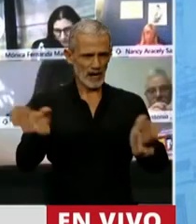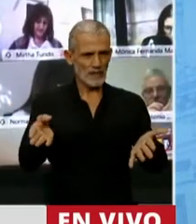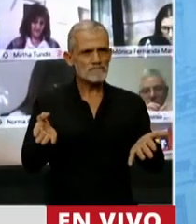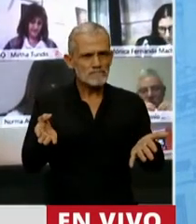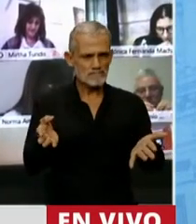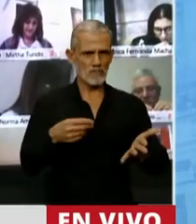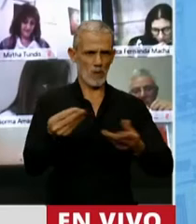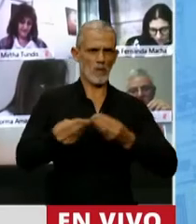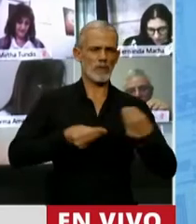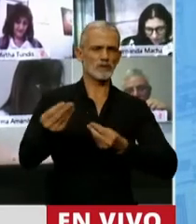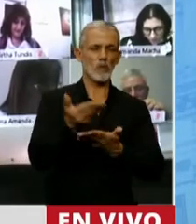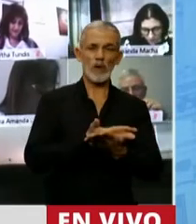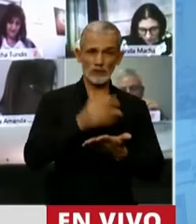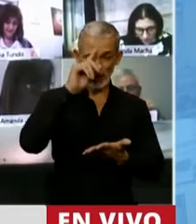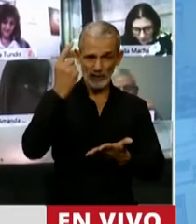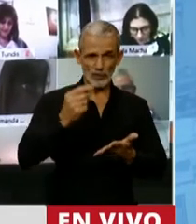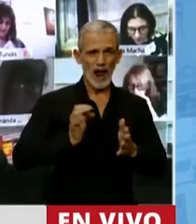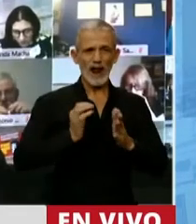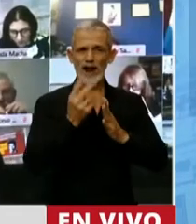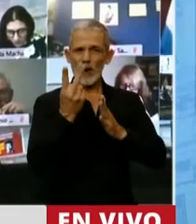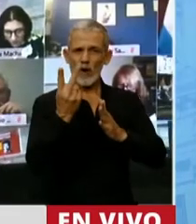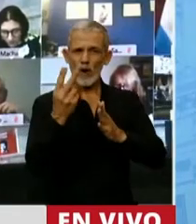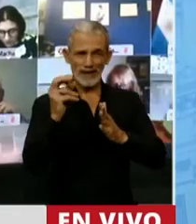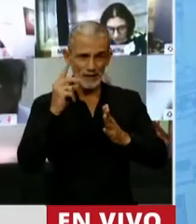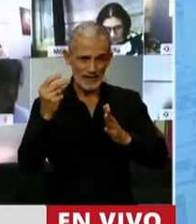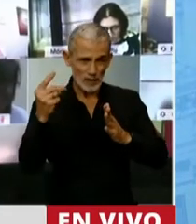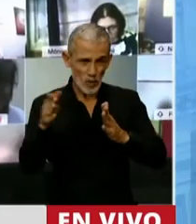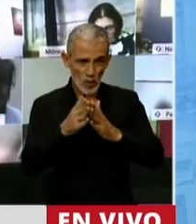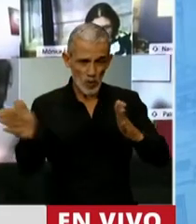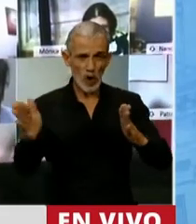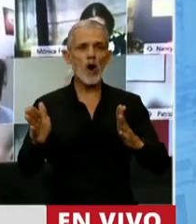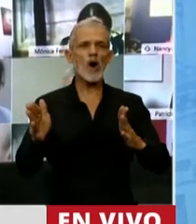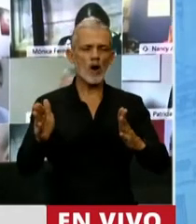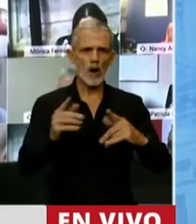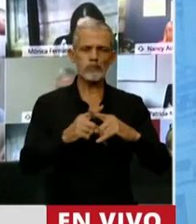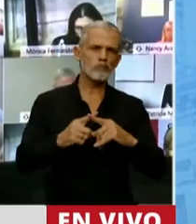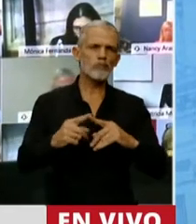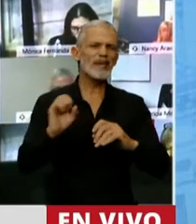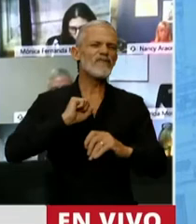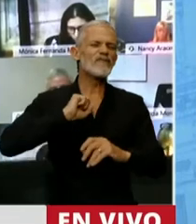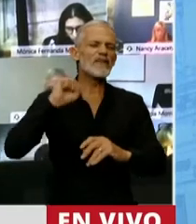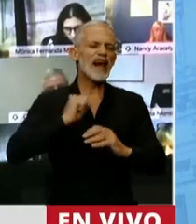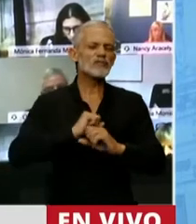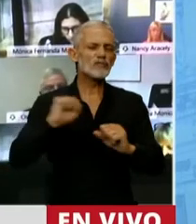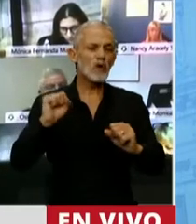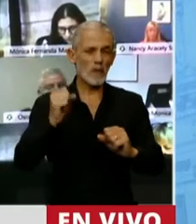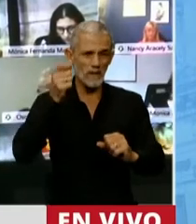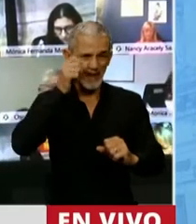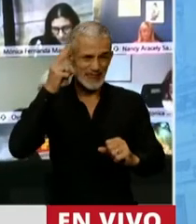de presupuesto nacional para el año 2021 prevé una suba de la inflación del